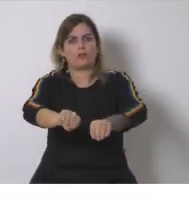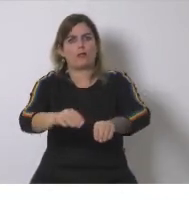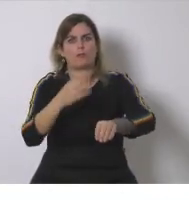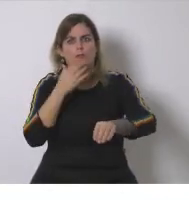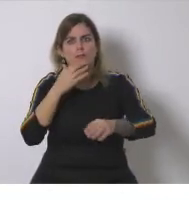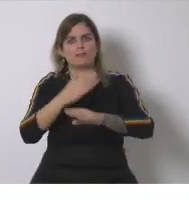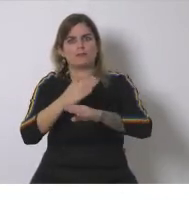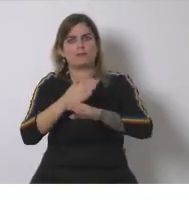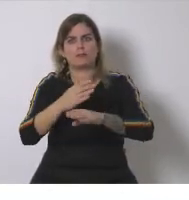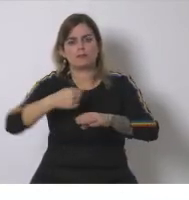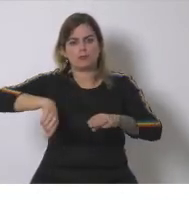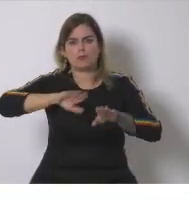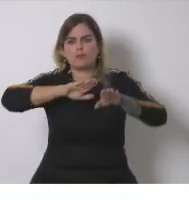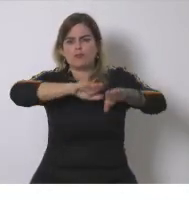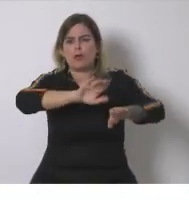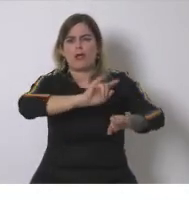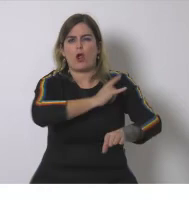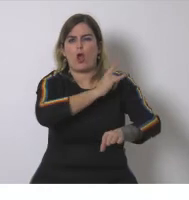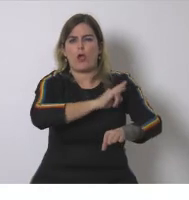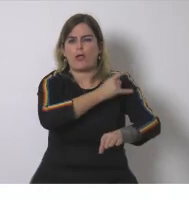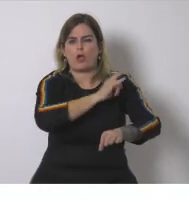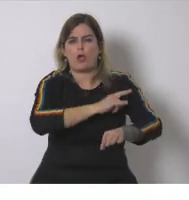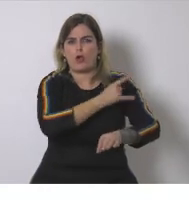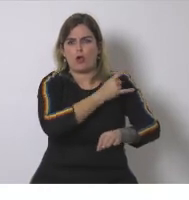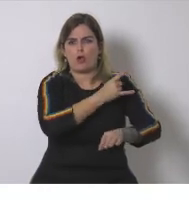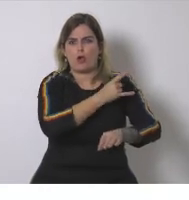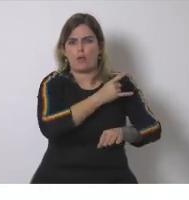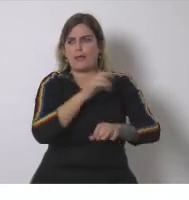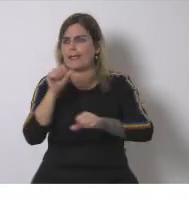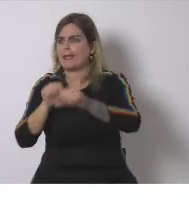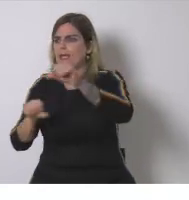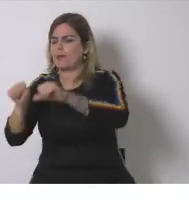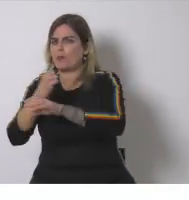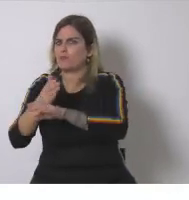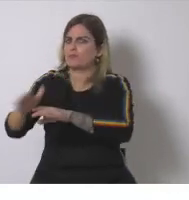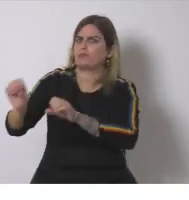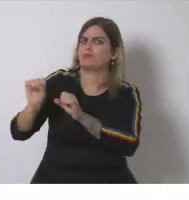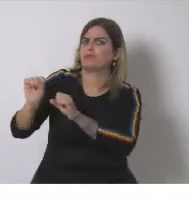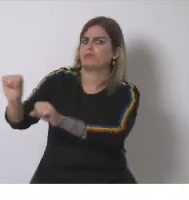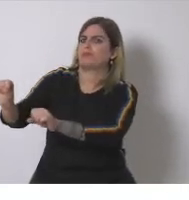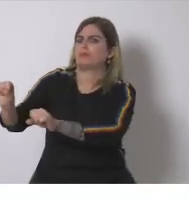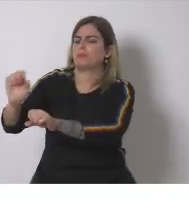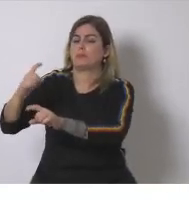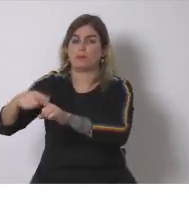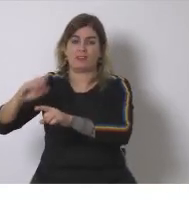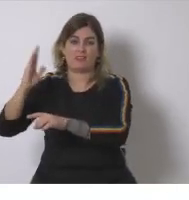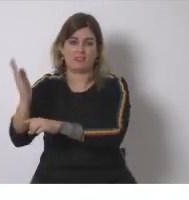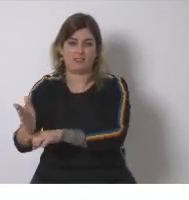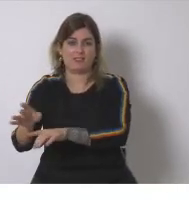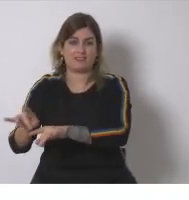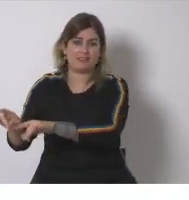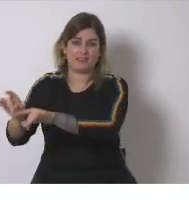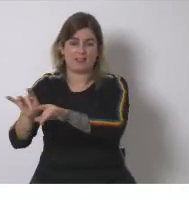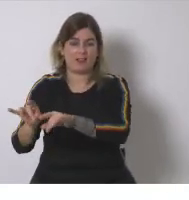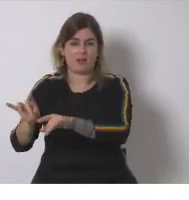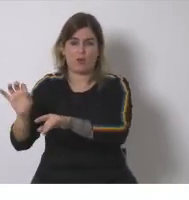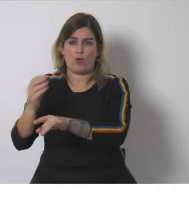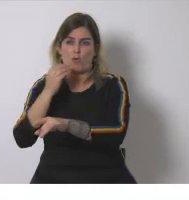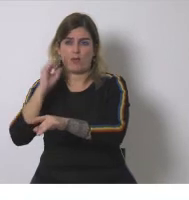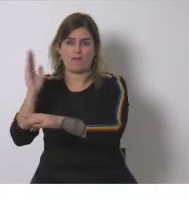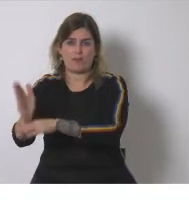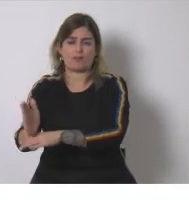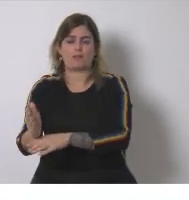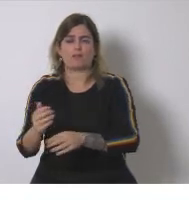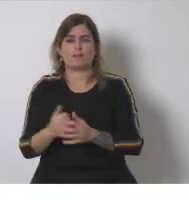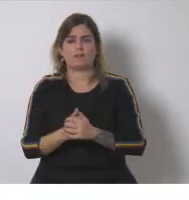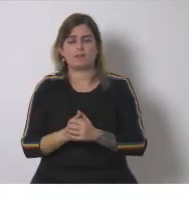porque siempre buscamos productos ecológicos e intentamos evitar los productos químicos